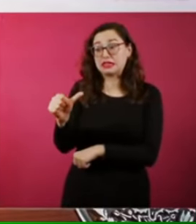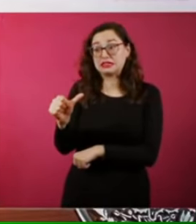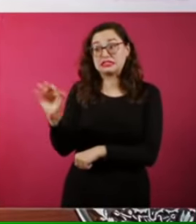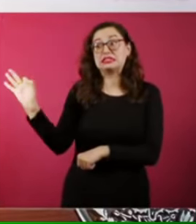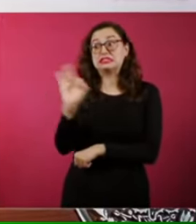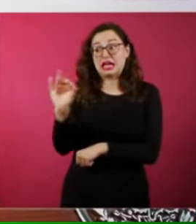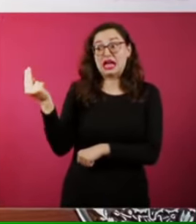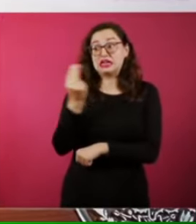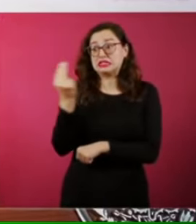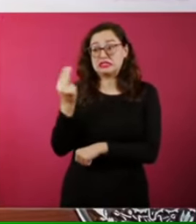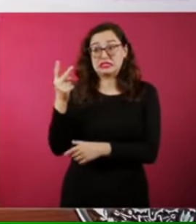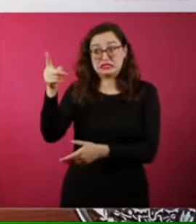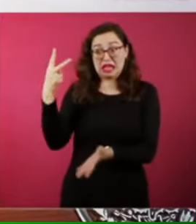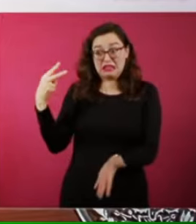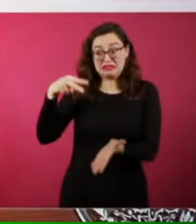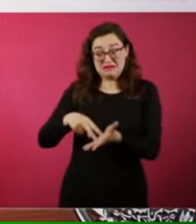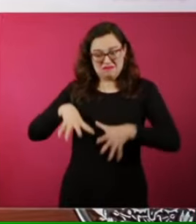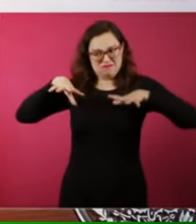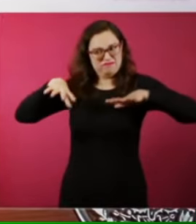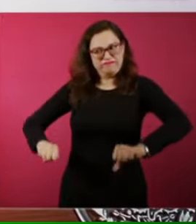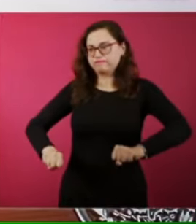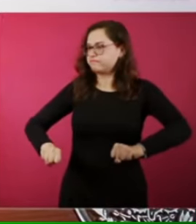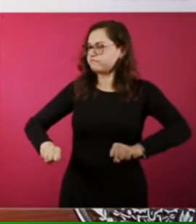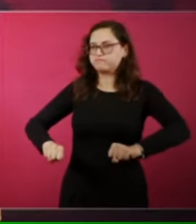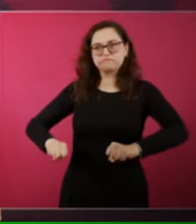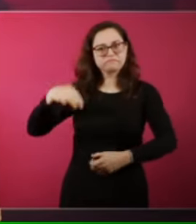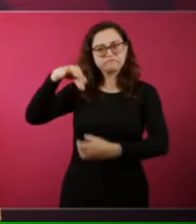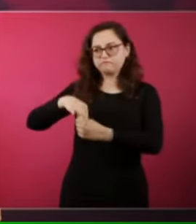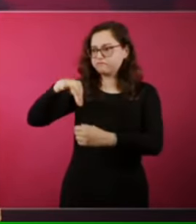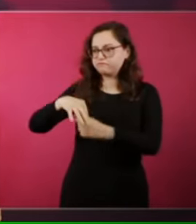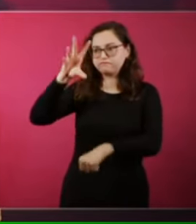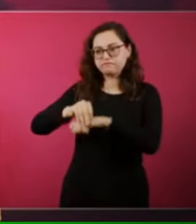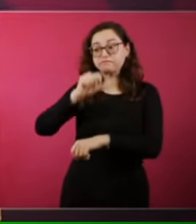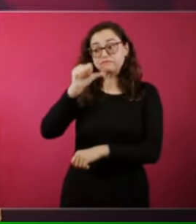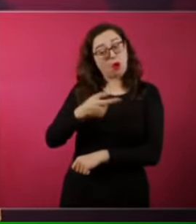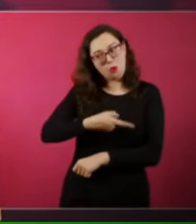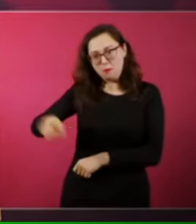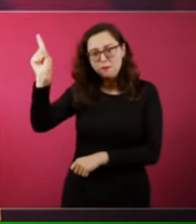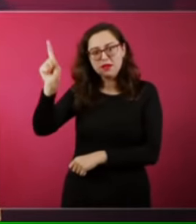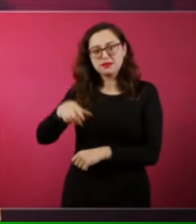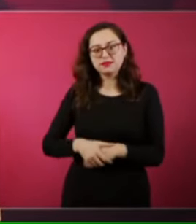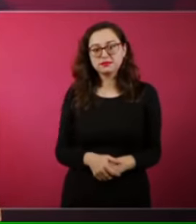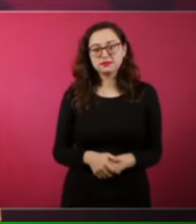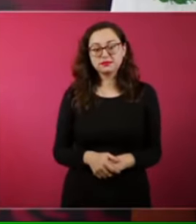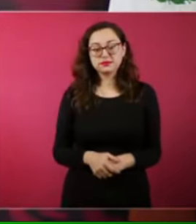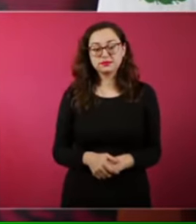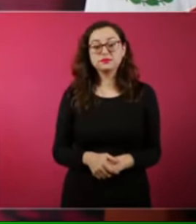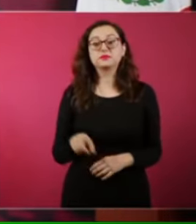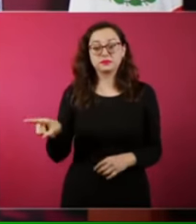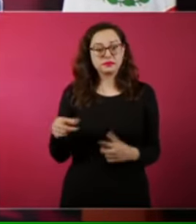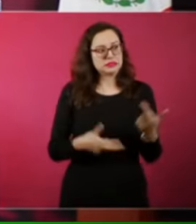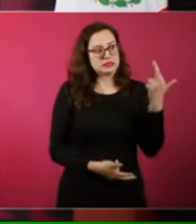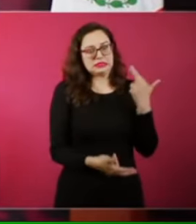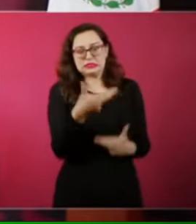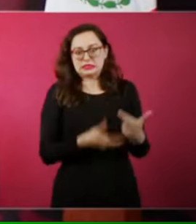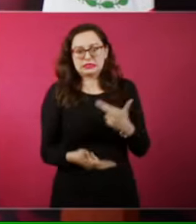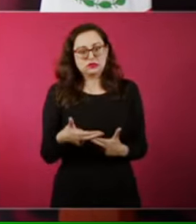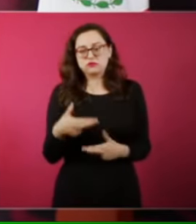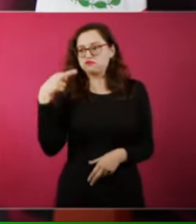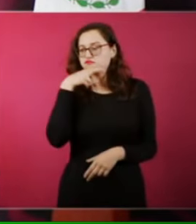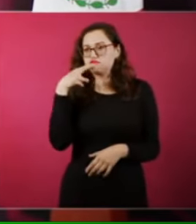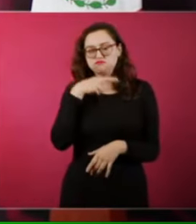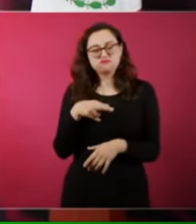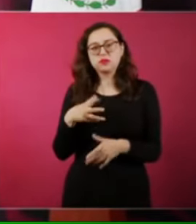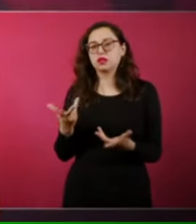y te regresas ahora y se regresó, ah, pues estaba creo que Durazo también de diputado